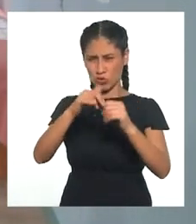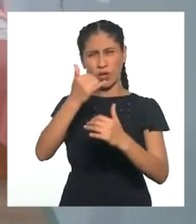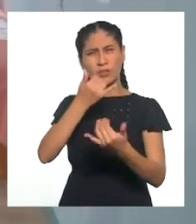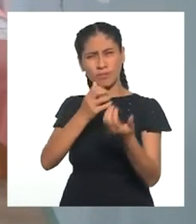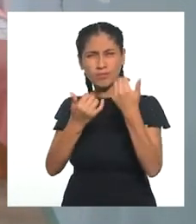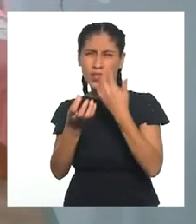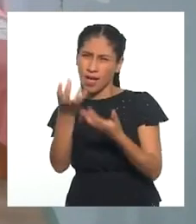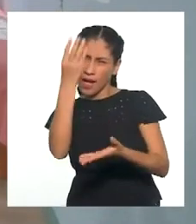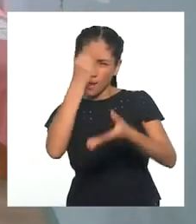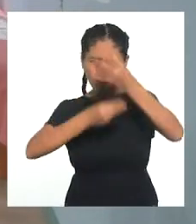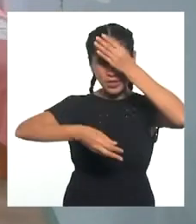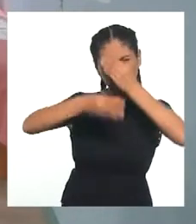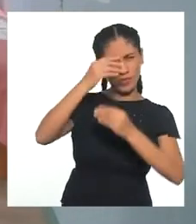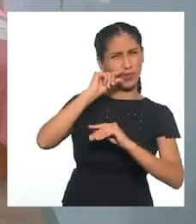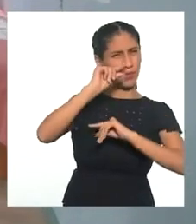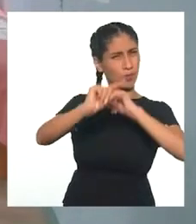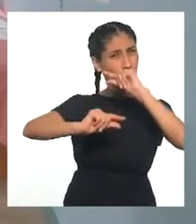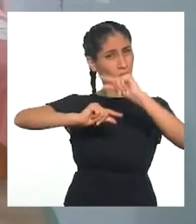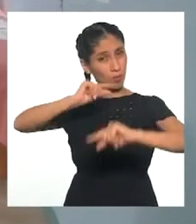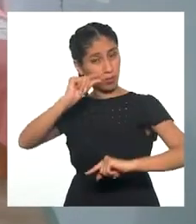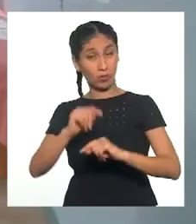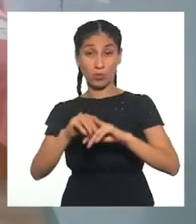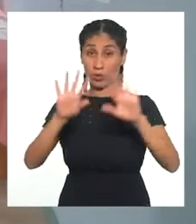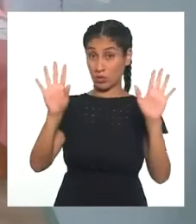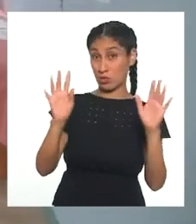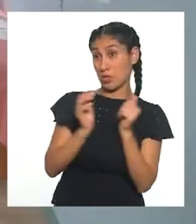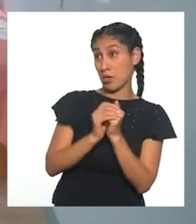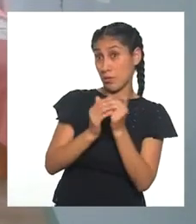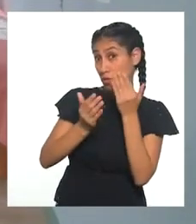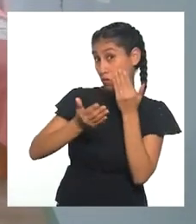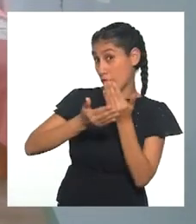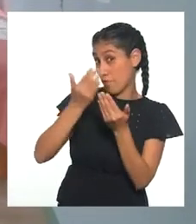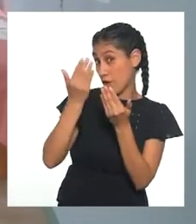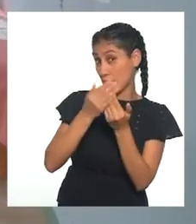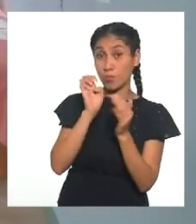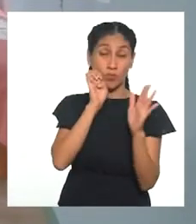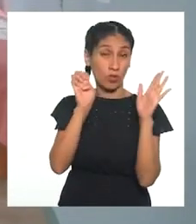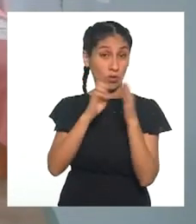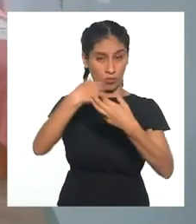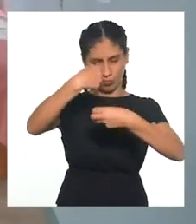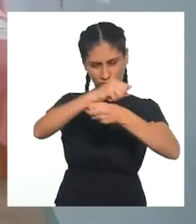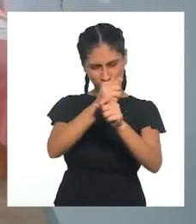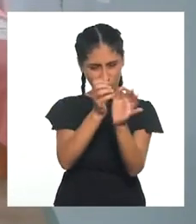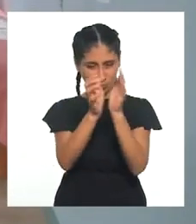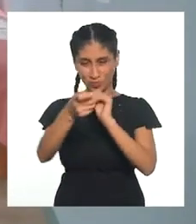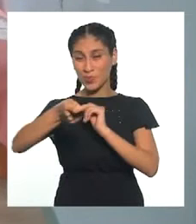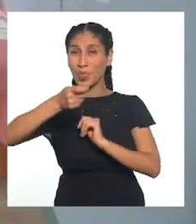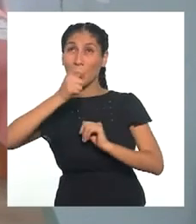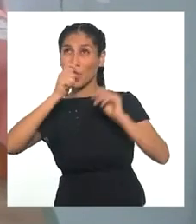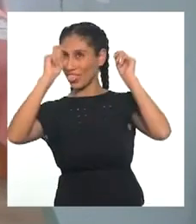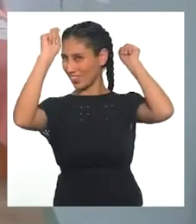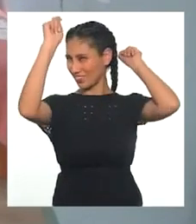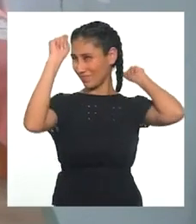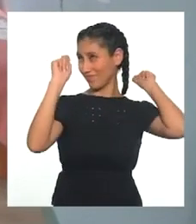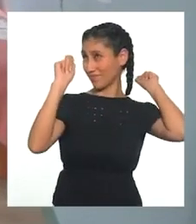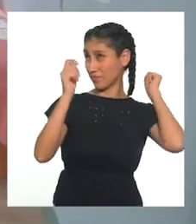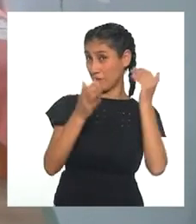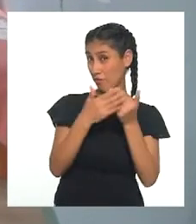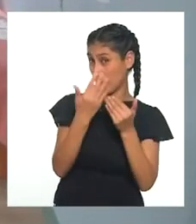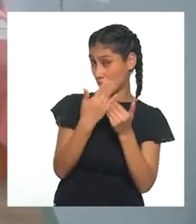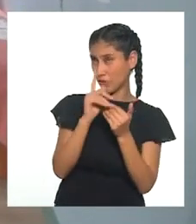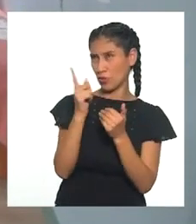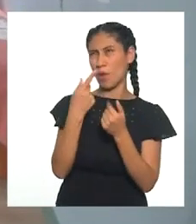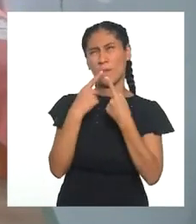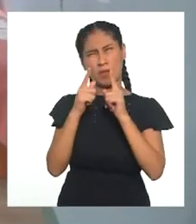Bueno, parece que quizá no sea un proceso fácil crear un helado abanico funcional, pero le daré un